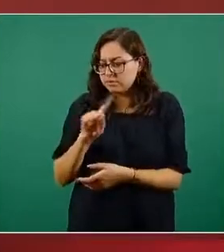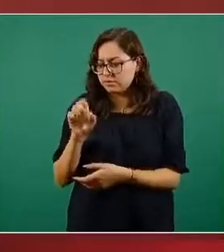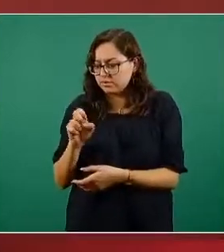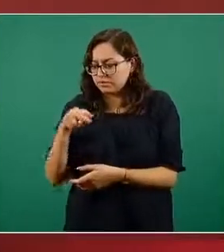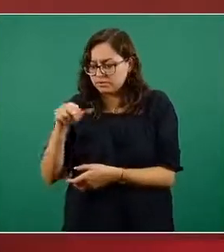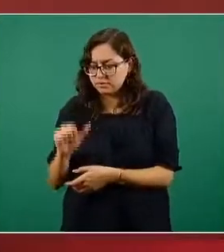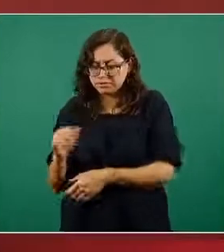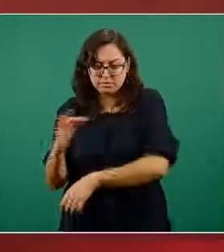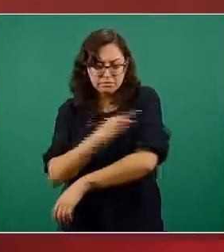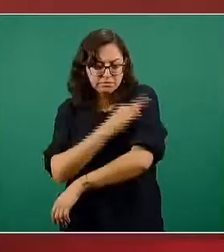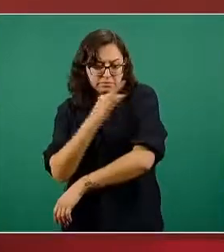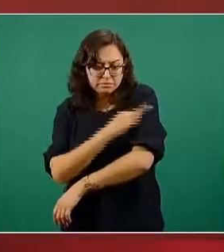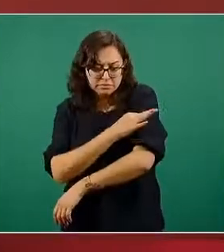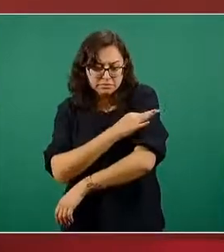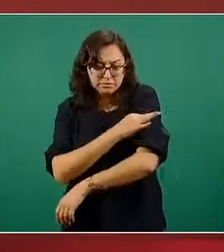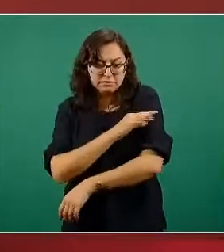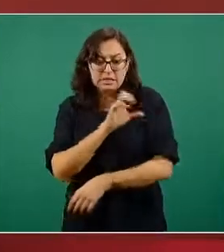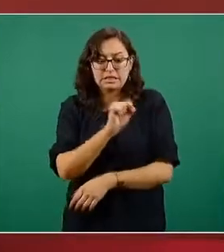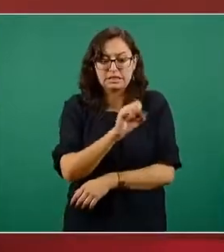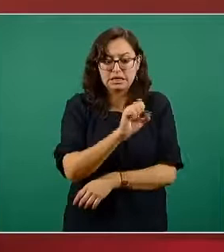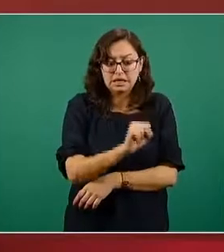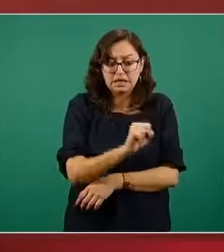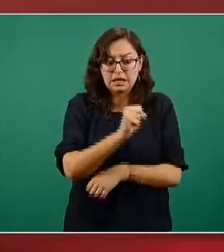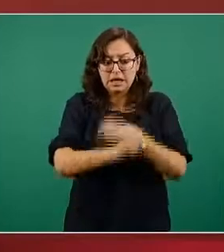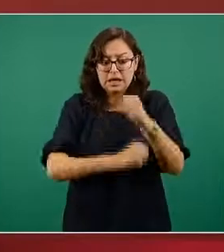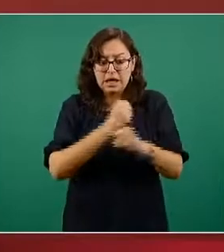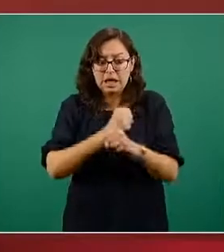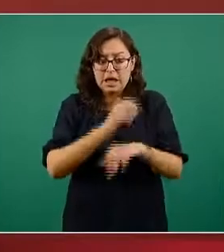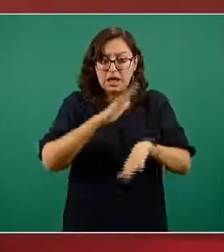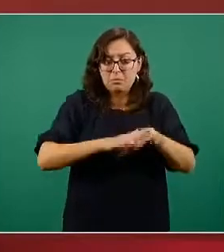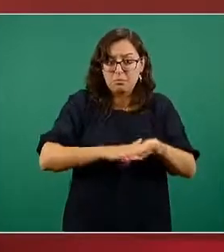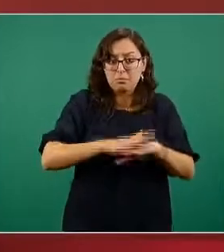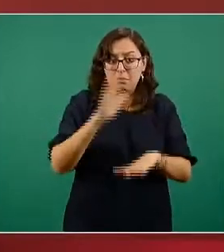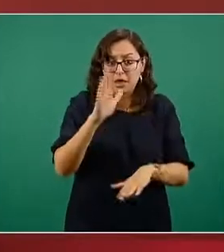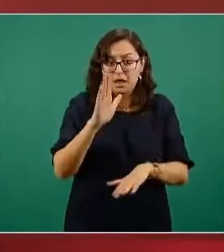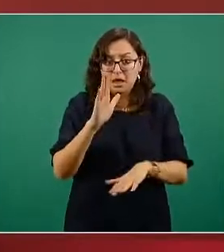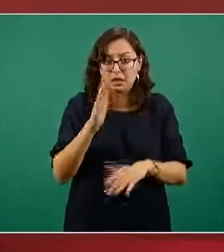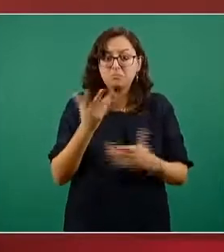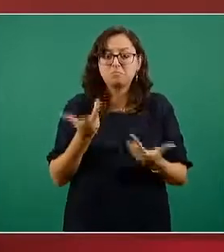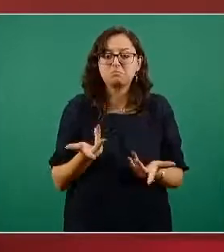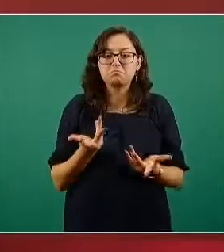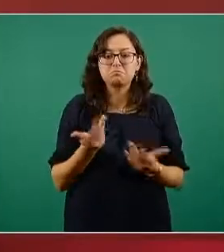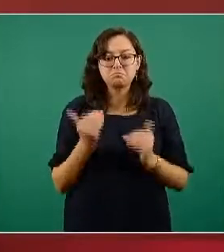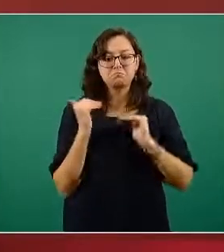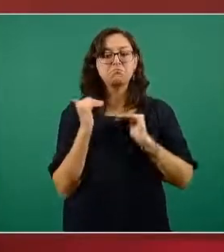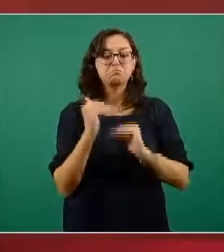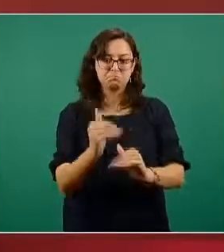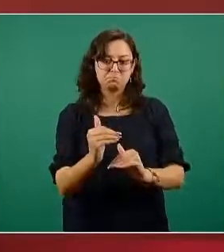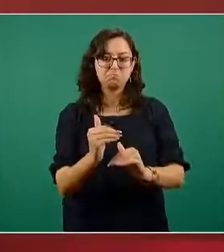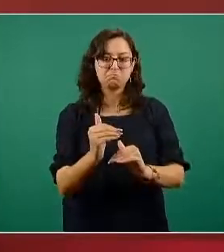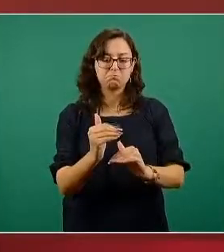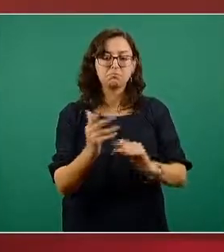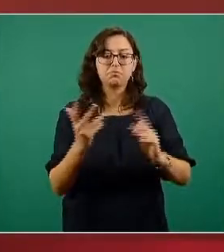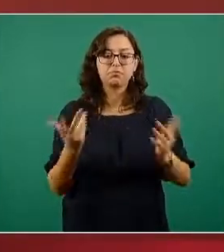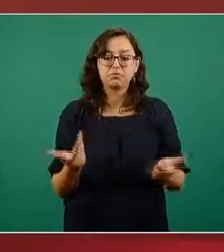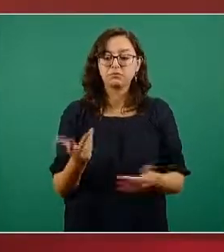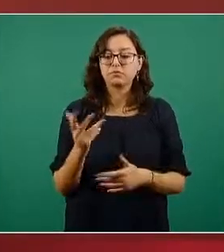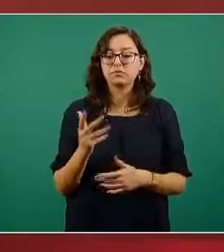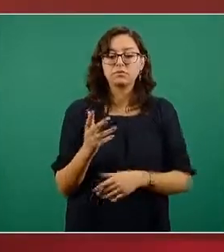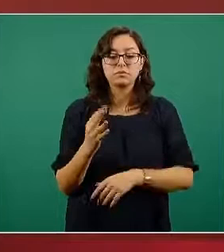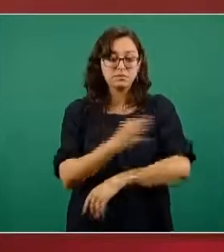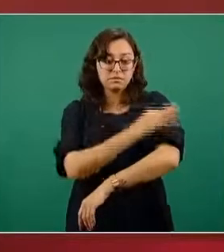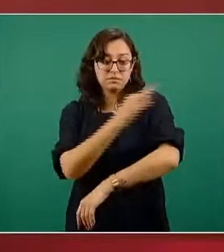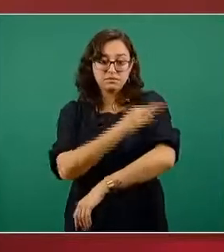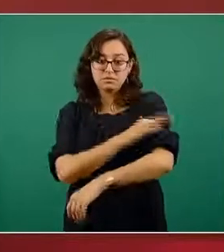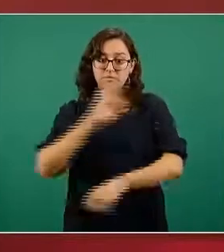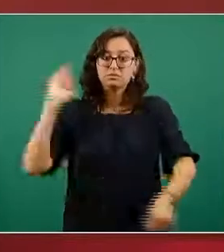Astra en personas mayores de 60 años podría ser limitado específicamente se habló de un 65